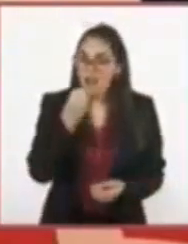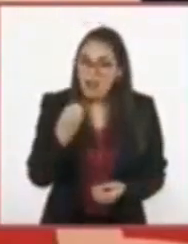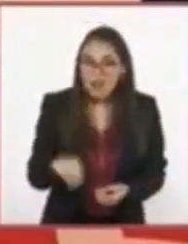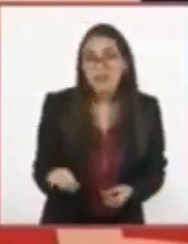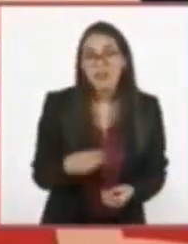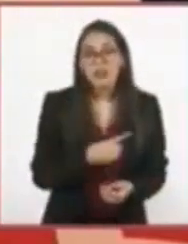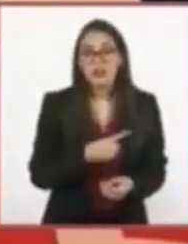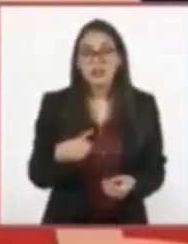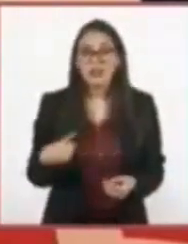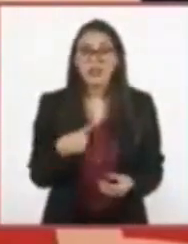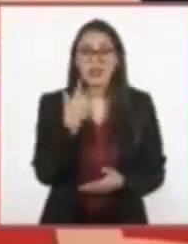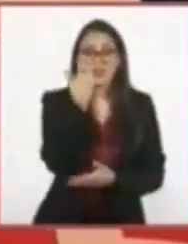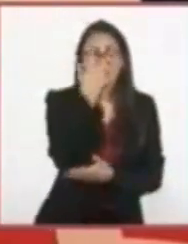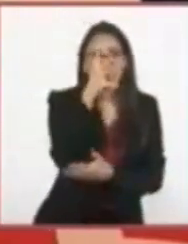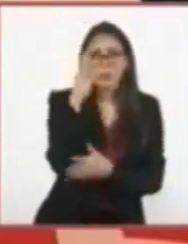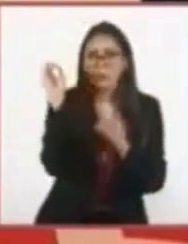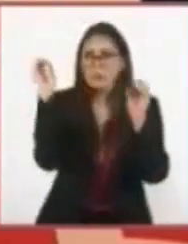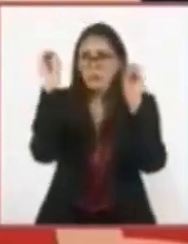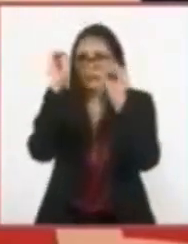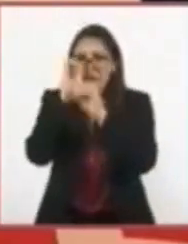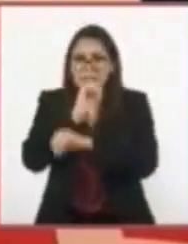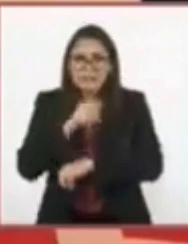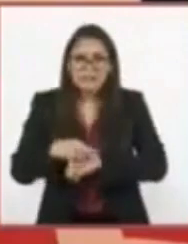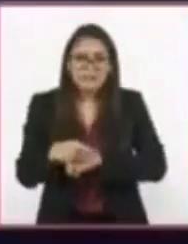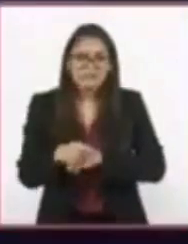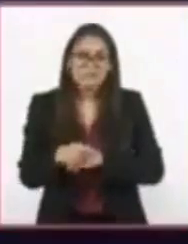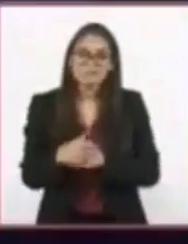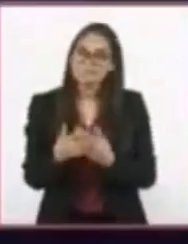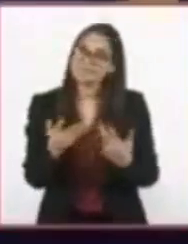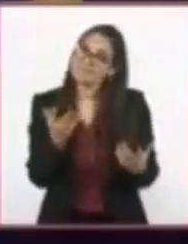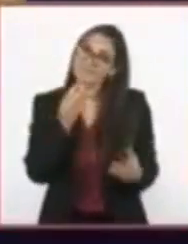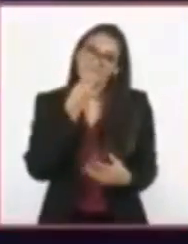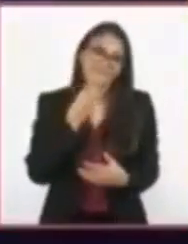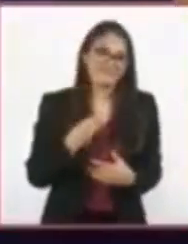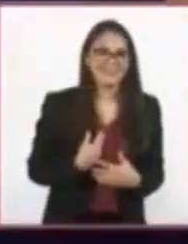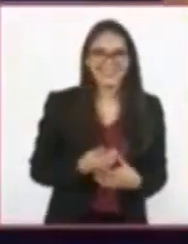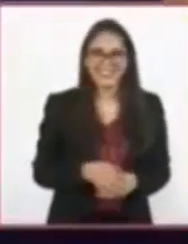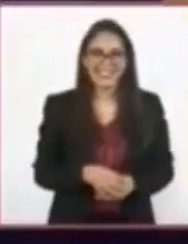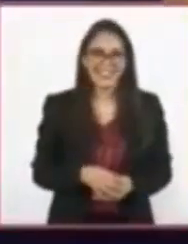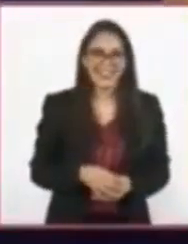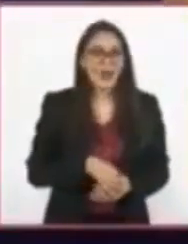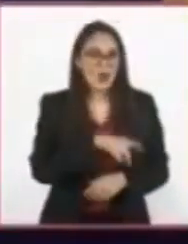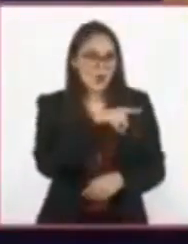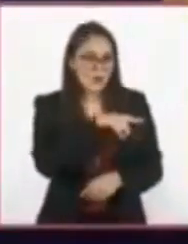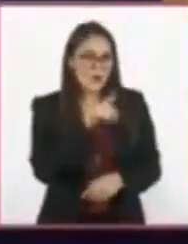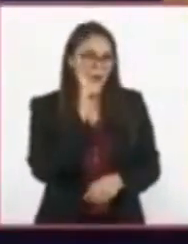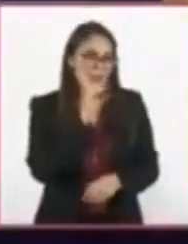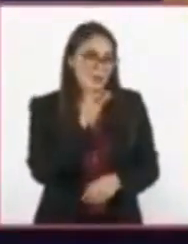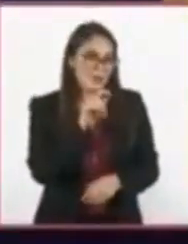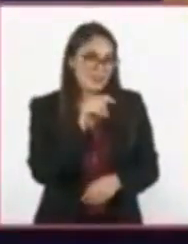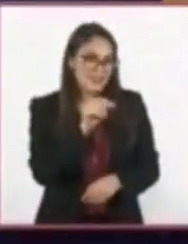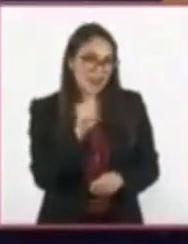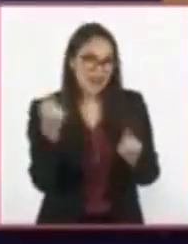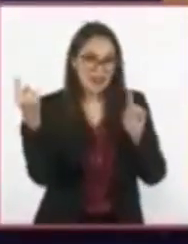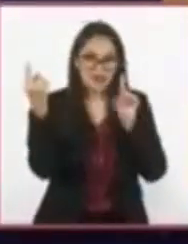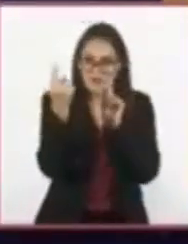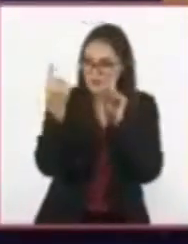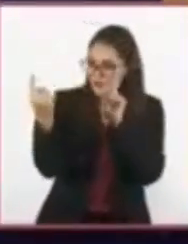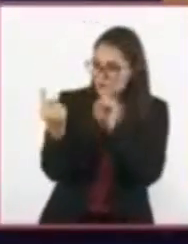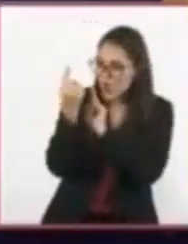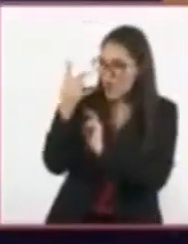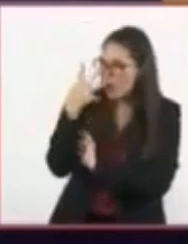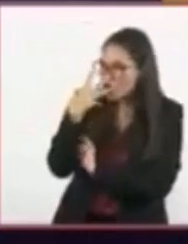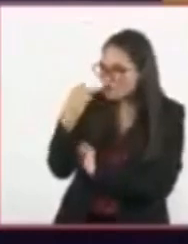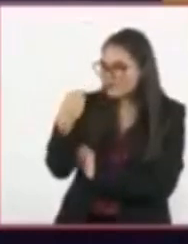peligroso y oscuro. Bueno, pues sigamos. Caperucita se encuentra a un lobo que le recomienda un atajo. ¡Ja!